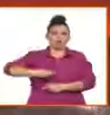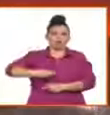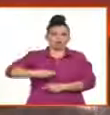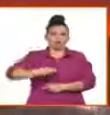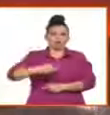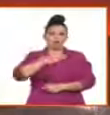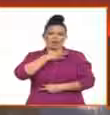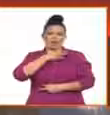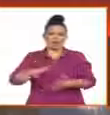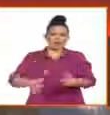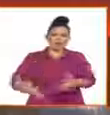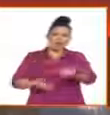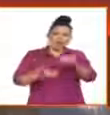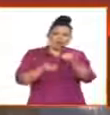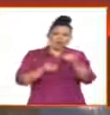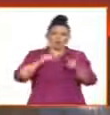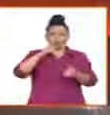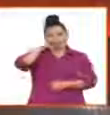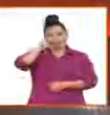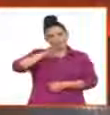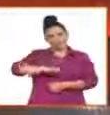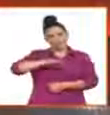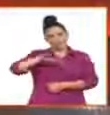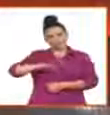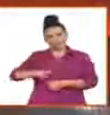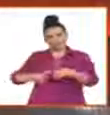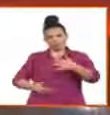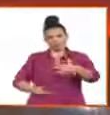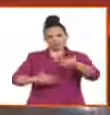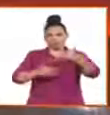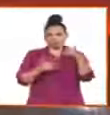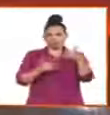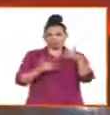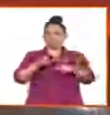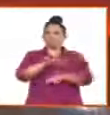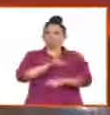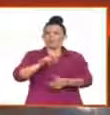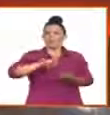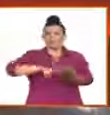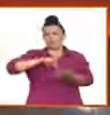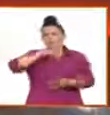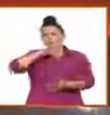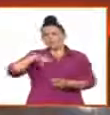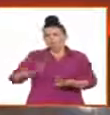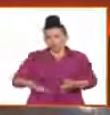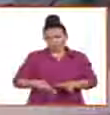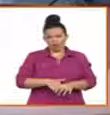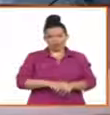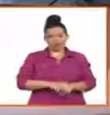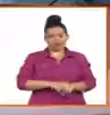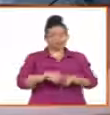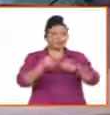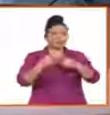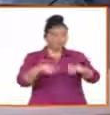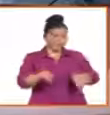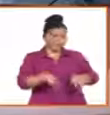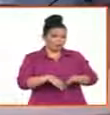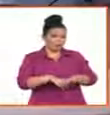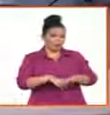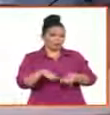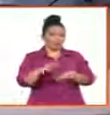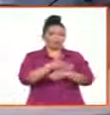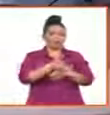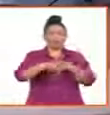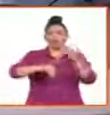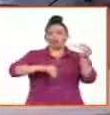presente la filiación consanguínea y la filiación adoptiva. Pero las transformaciones